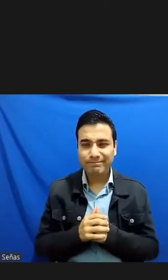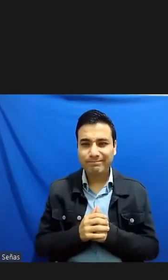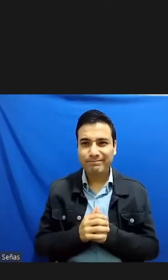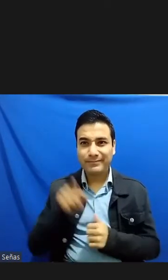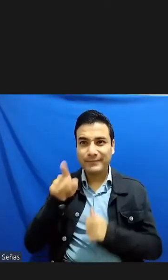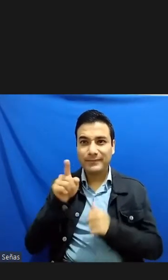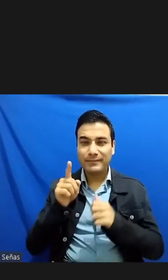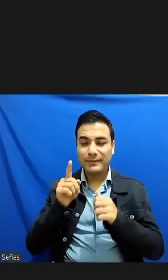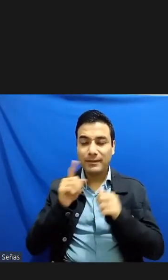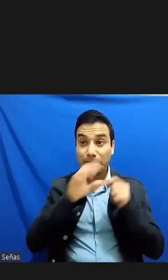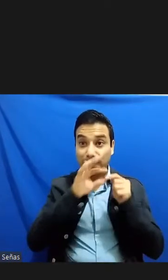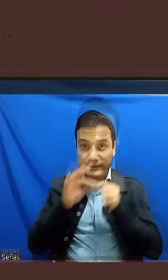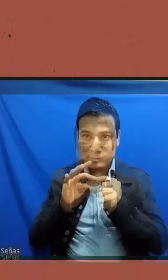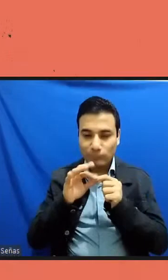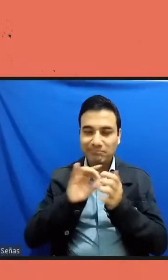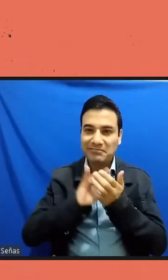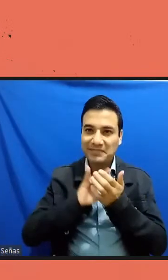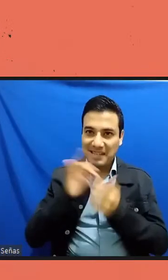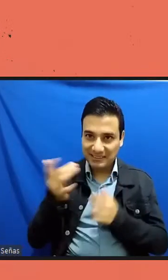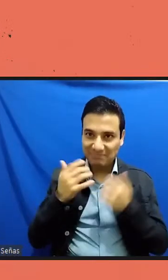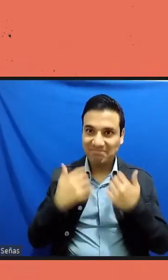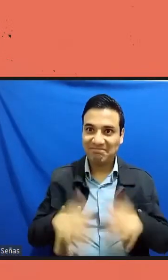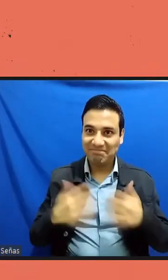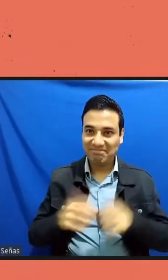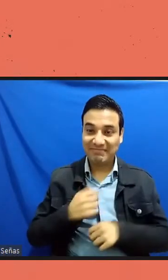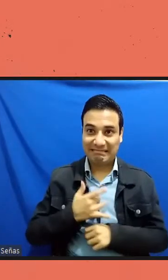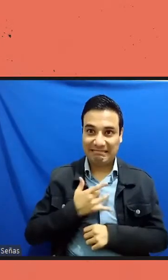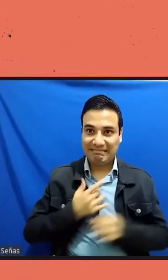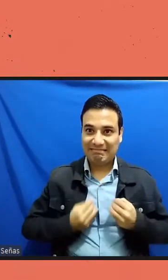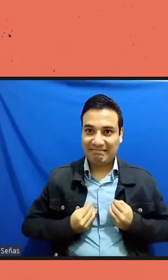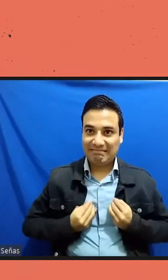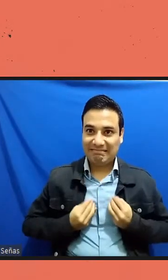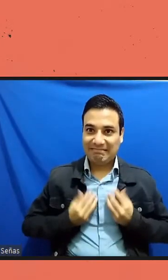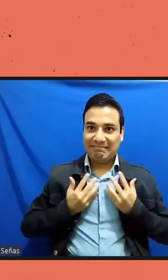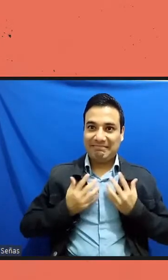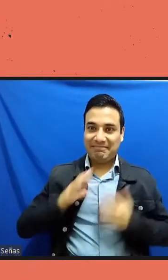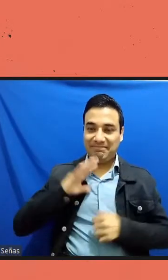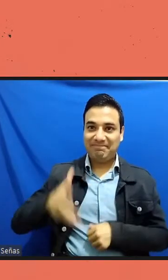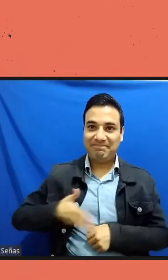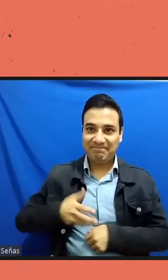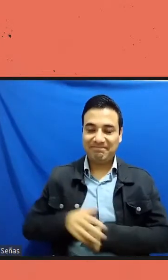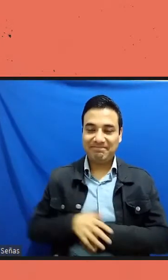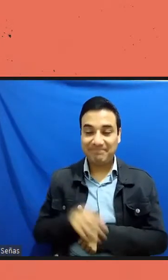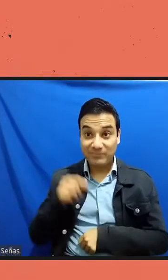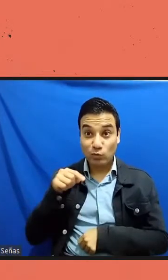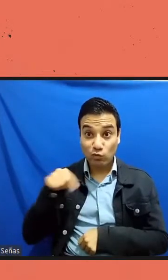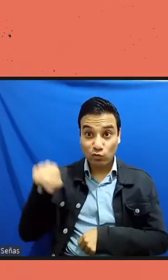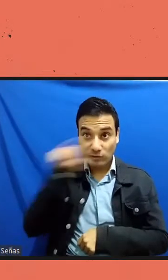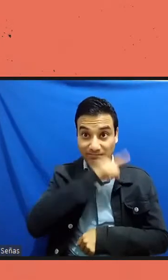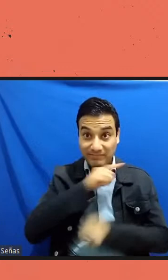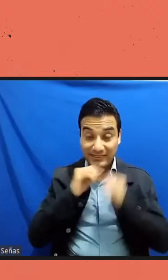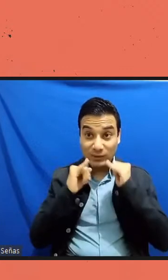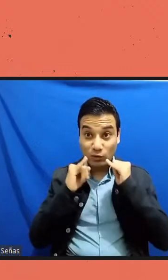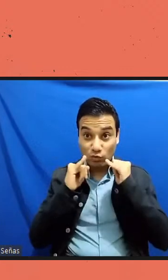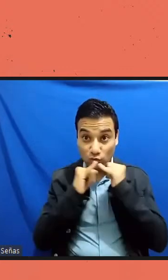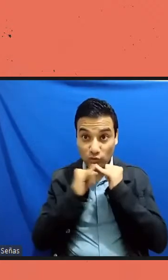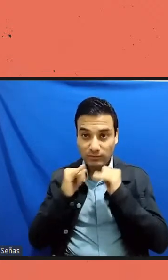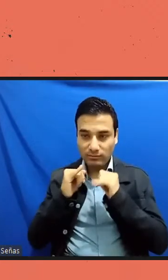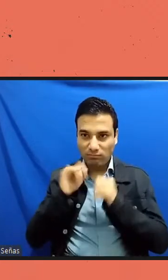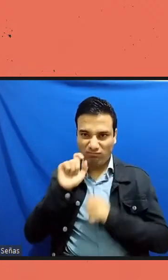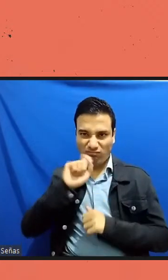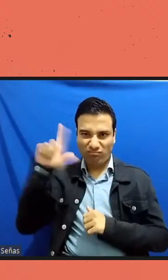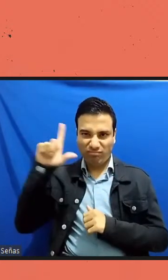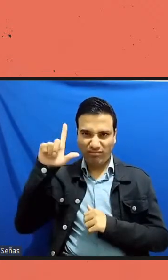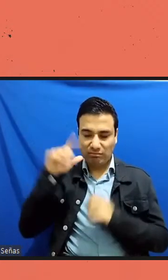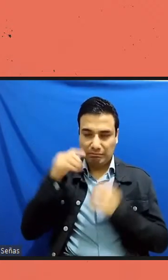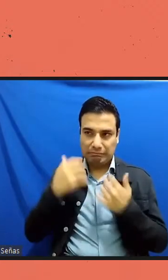llena de orgullo y bueno, y que se hayan puesto de acuerdo tantas instituciones tan respetadas y